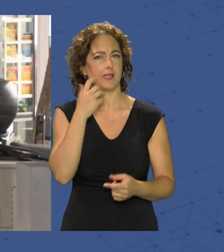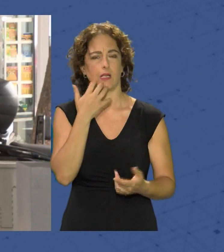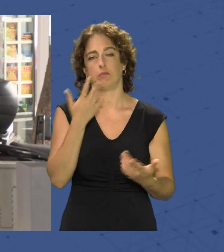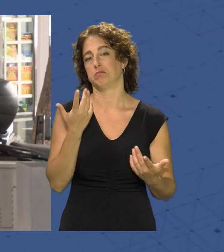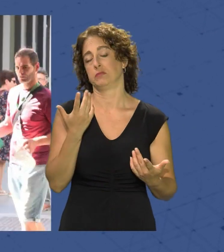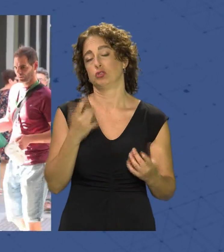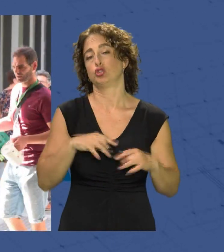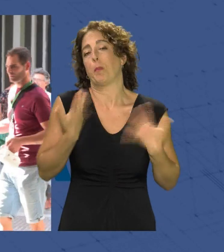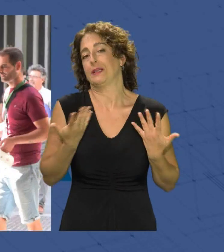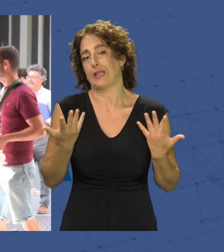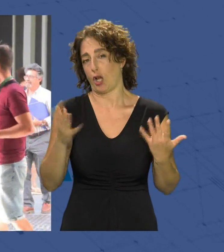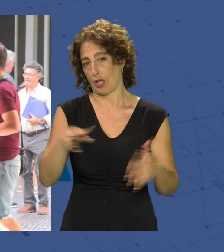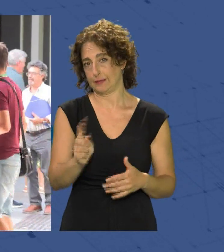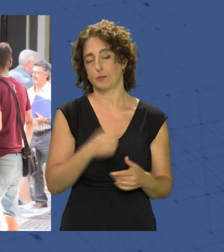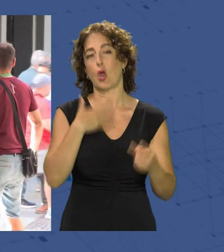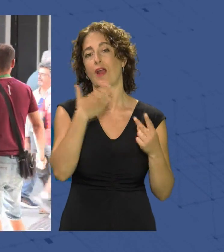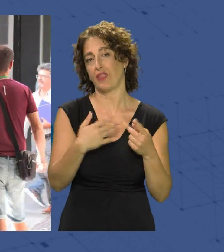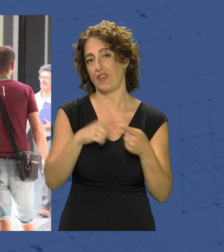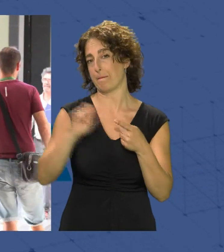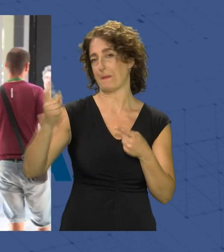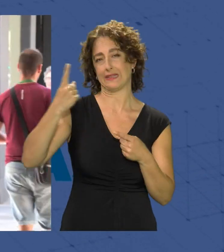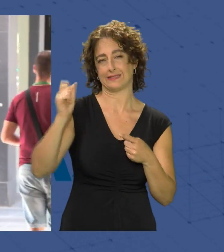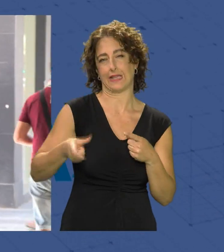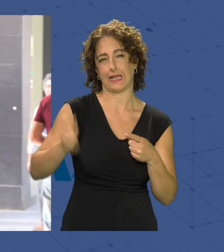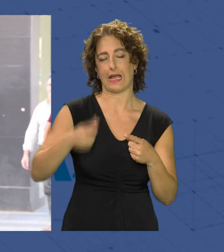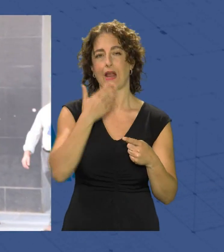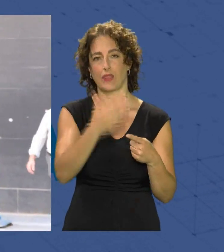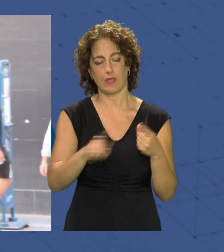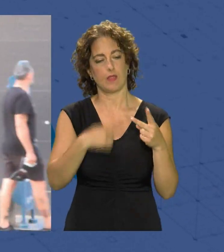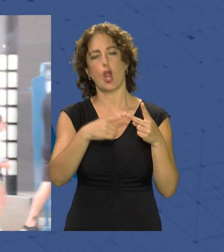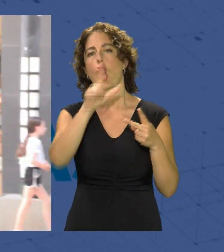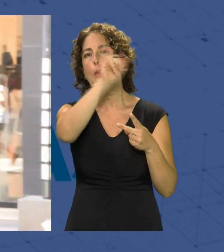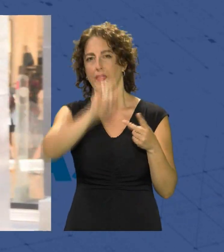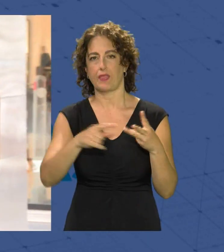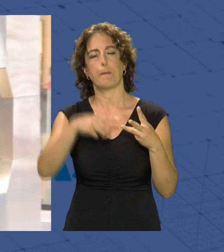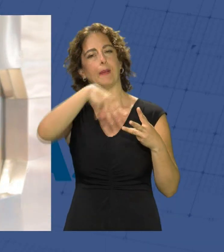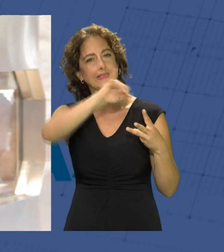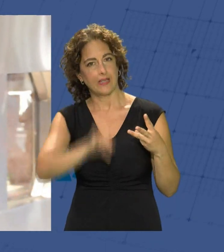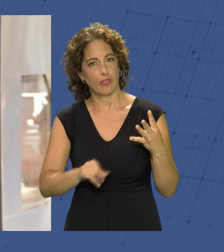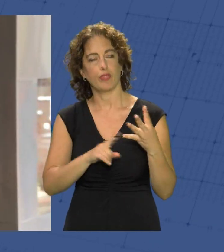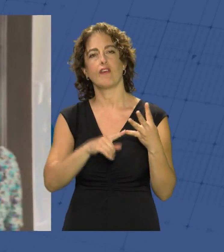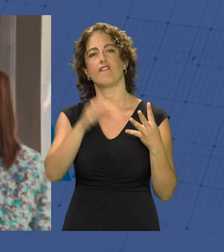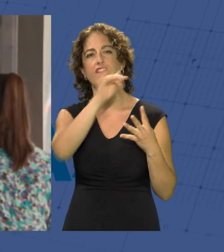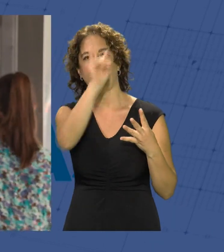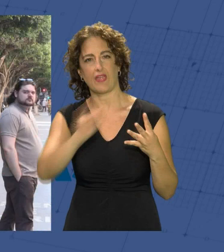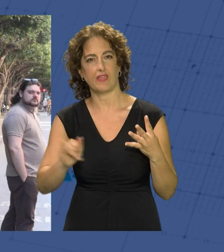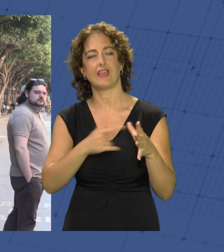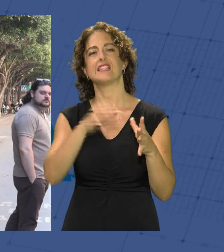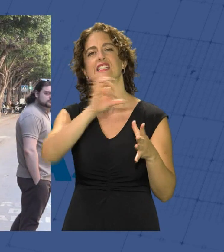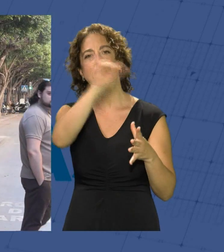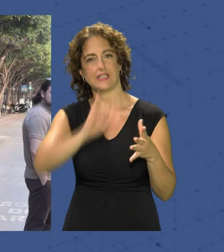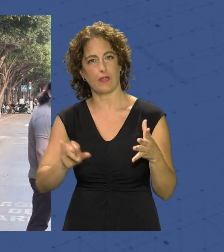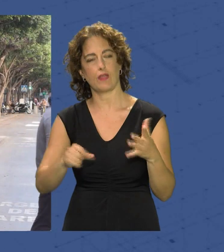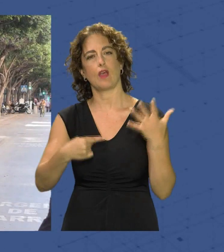tampoco hay sorpresas García es el más frecuente seguido de López Martínez Fernández Sánchez